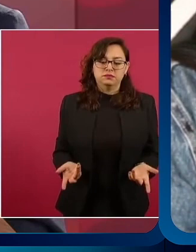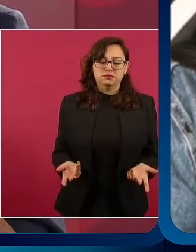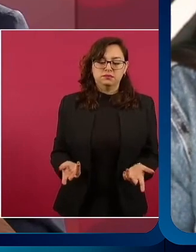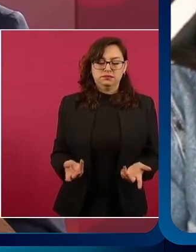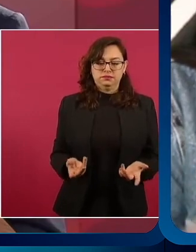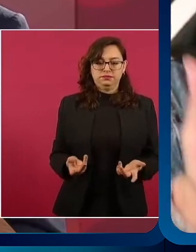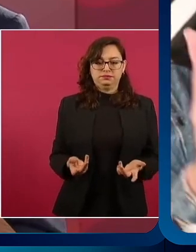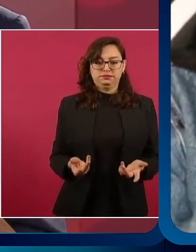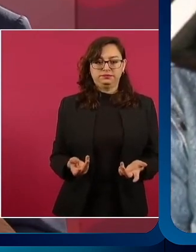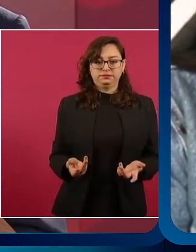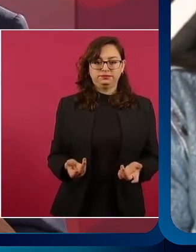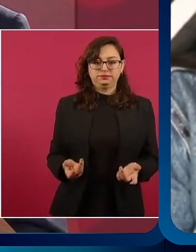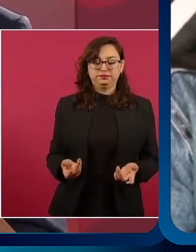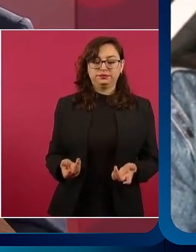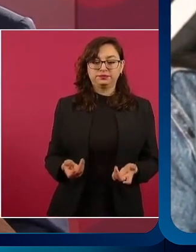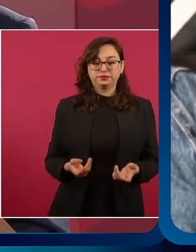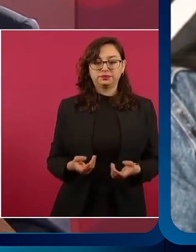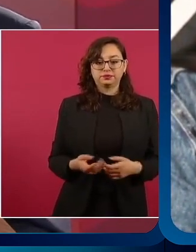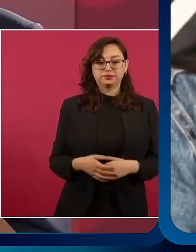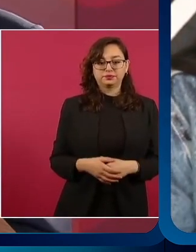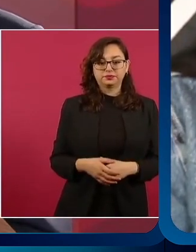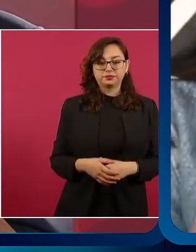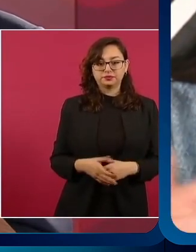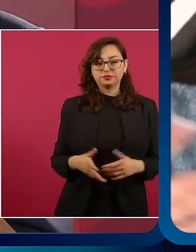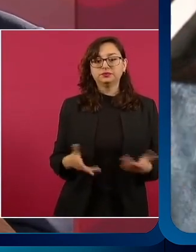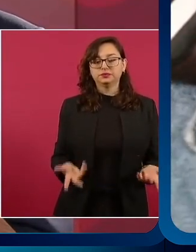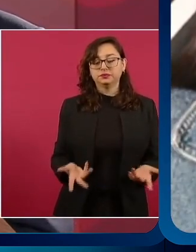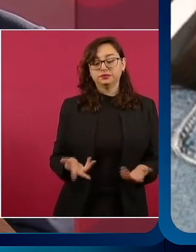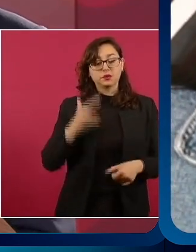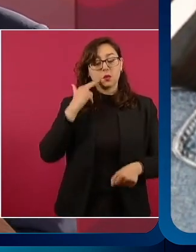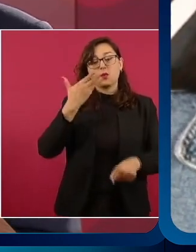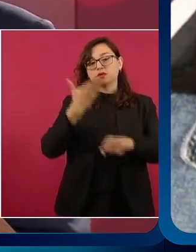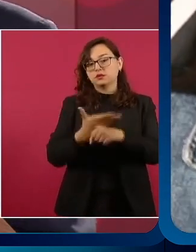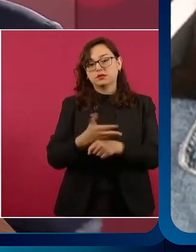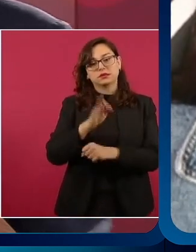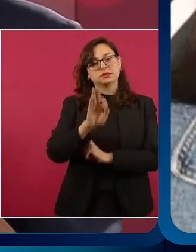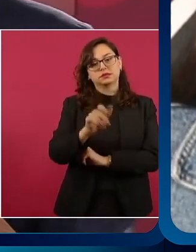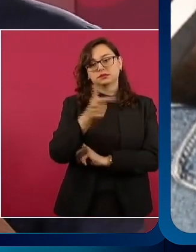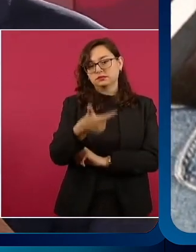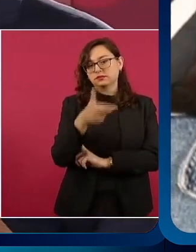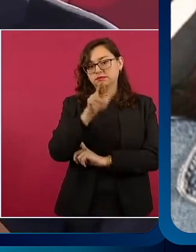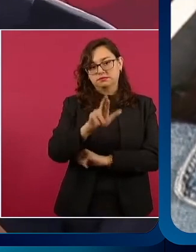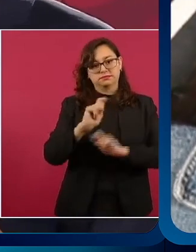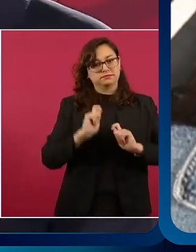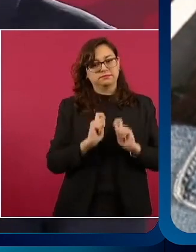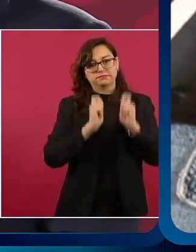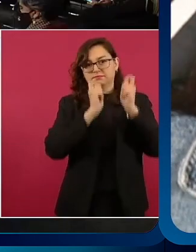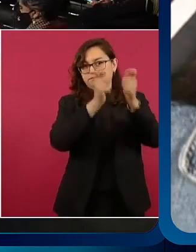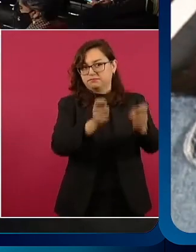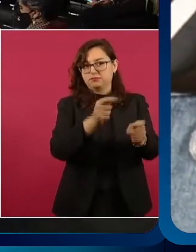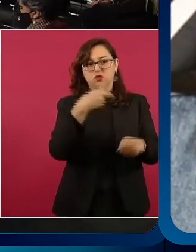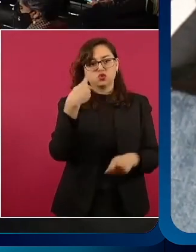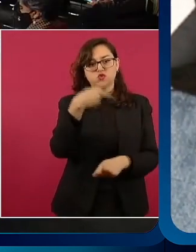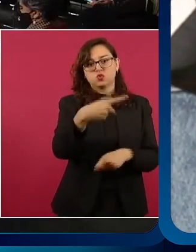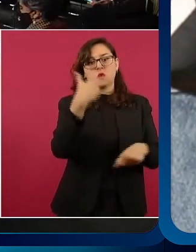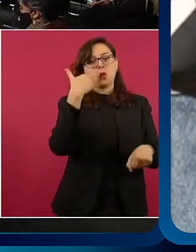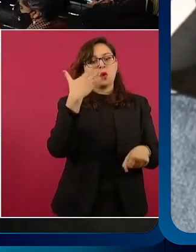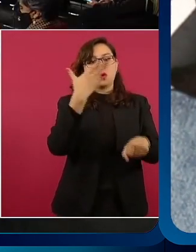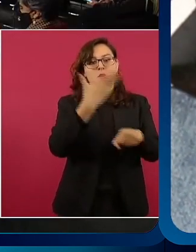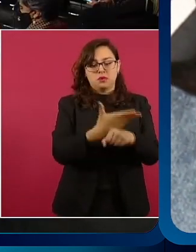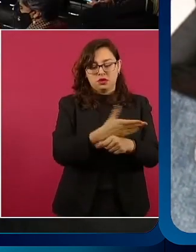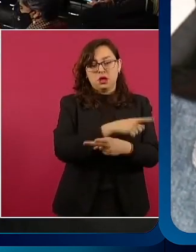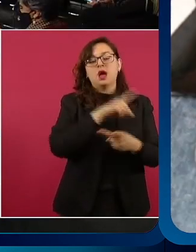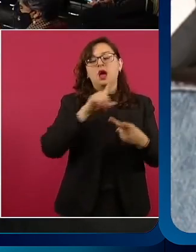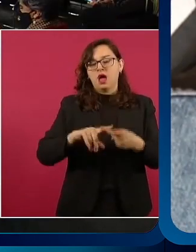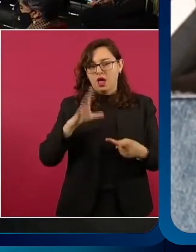con la información fuerte golpe que suelta el presidente y le dice Arturo Saldívar, te me estás durmiendo con este tema porque Cabeza de Vaca